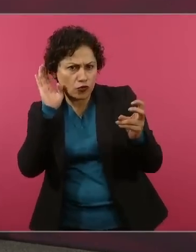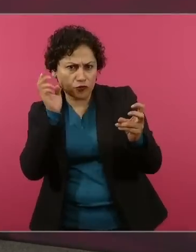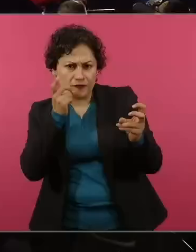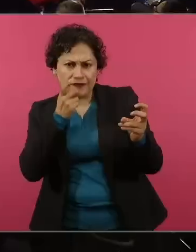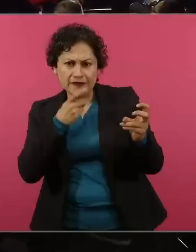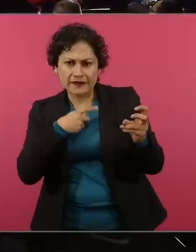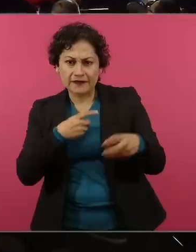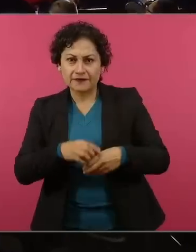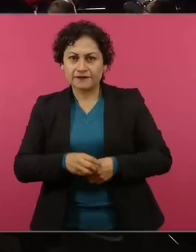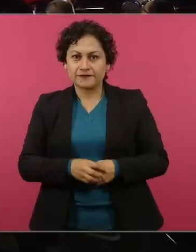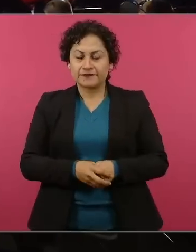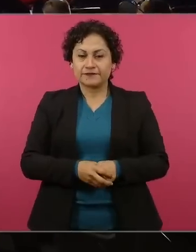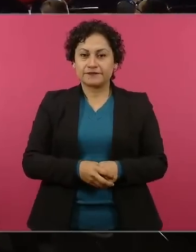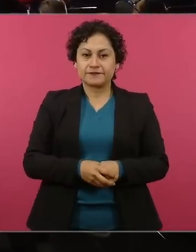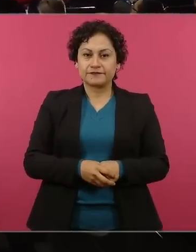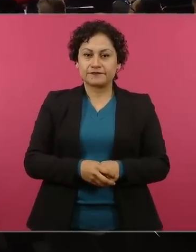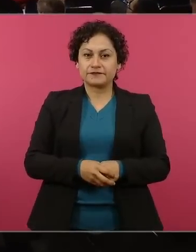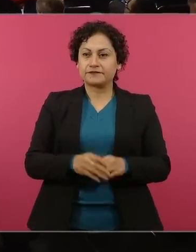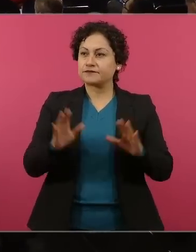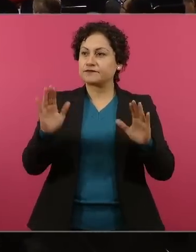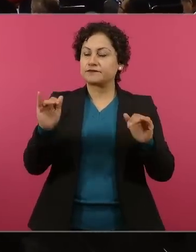¿ustedes creen? Bueno, adiós